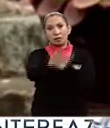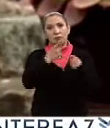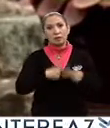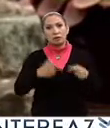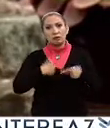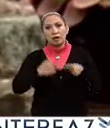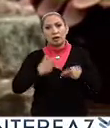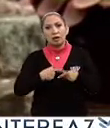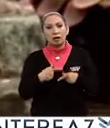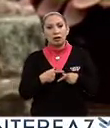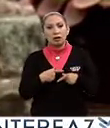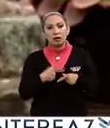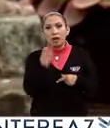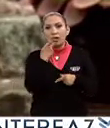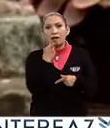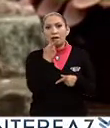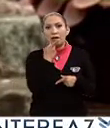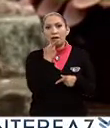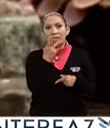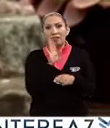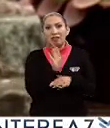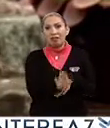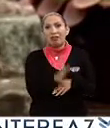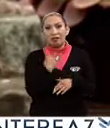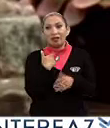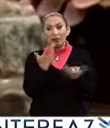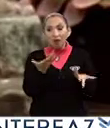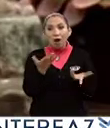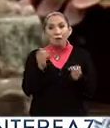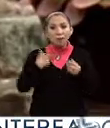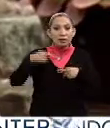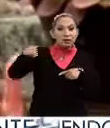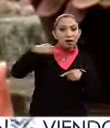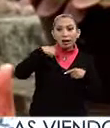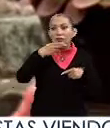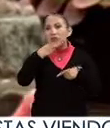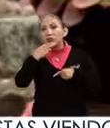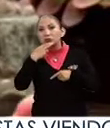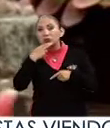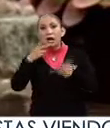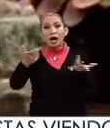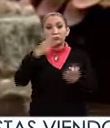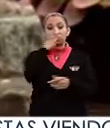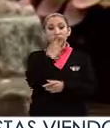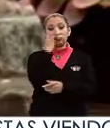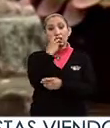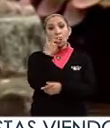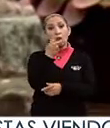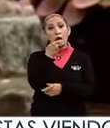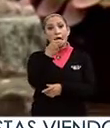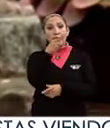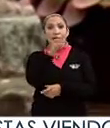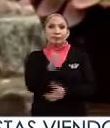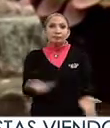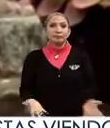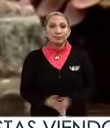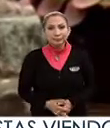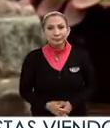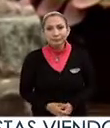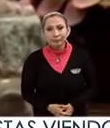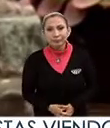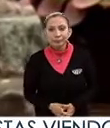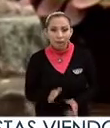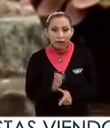población hablante o por lo menos personas que manejan en la oralidad el guaraní. Así que